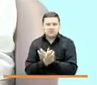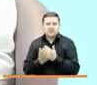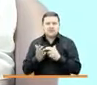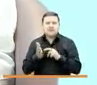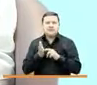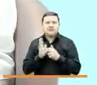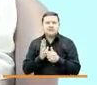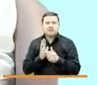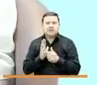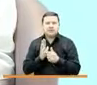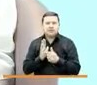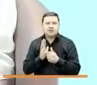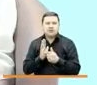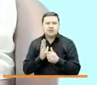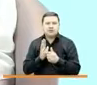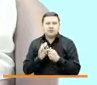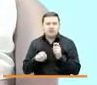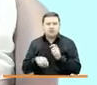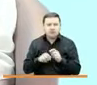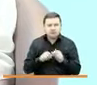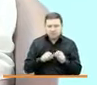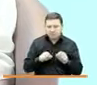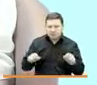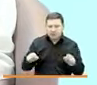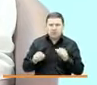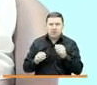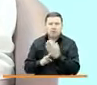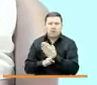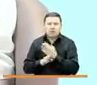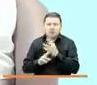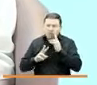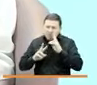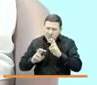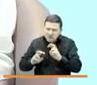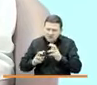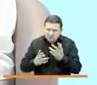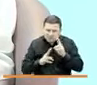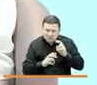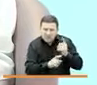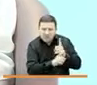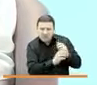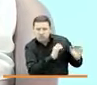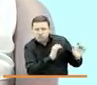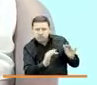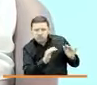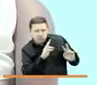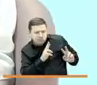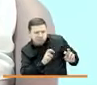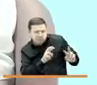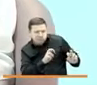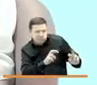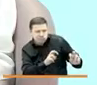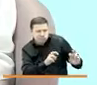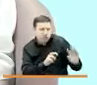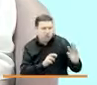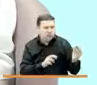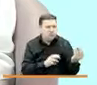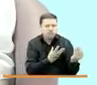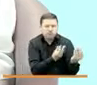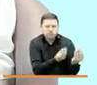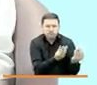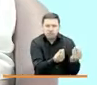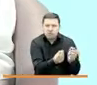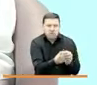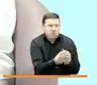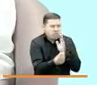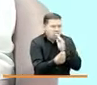una extensión de los problemas de la investigación sobre el conflicto armado a muchos grupos que no habían